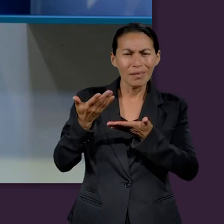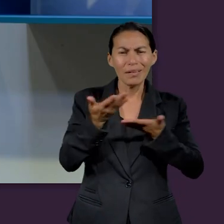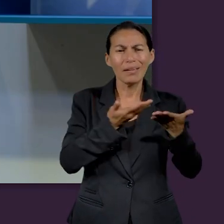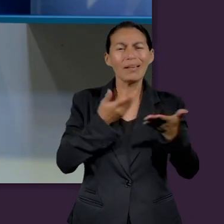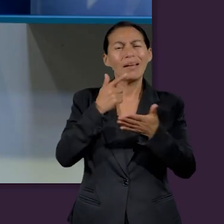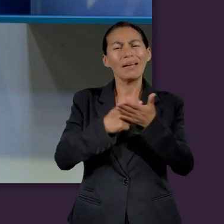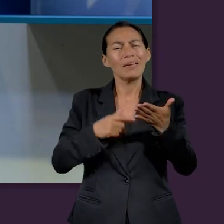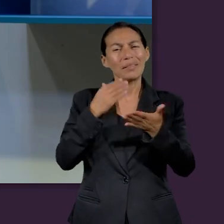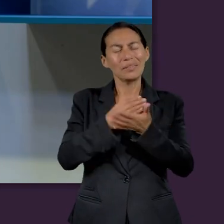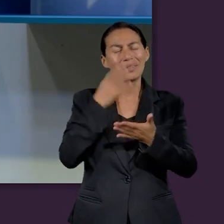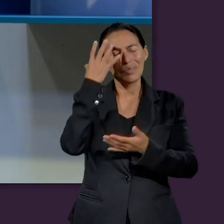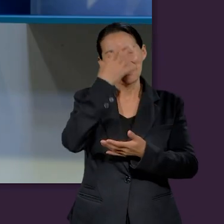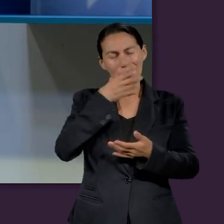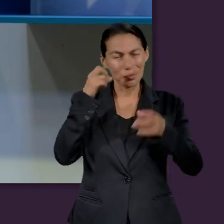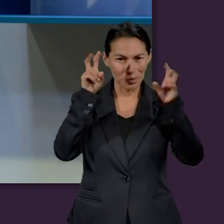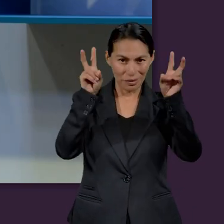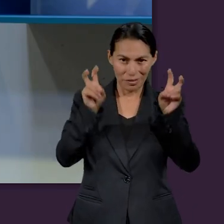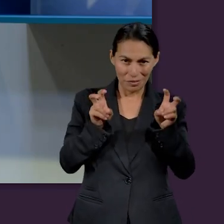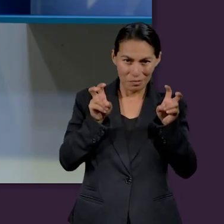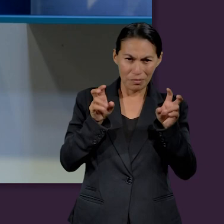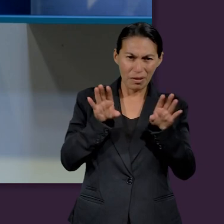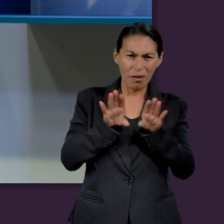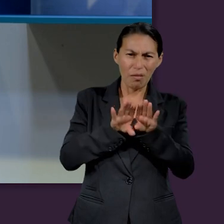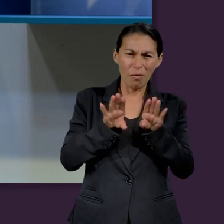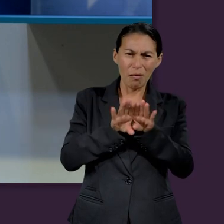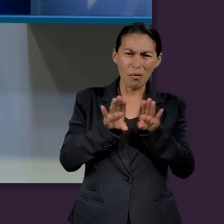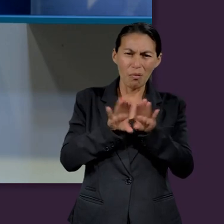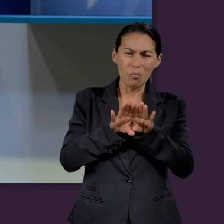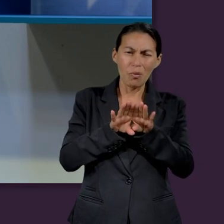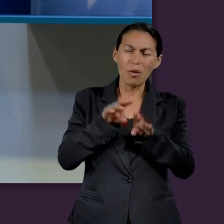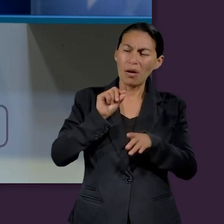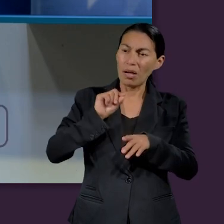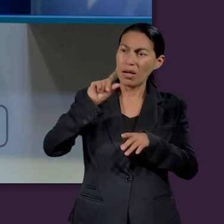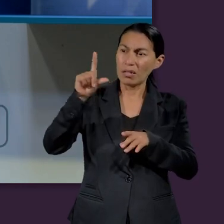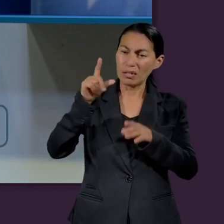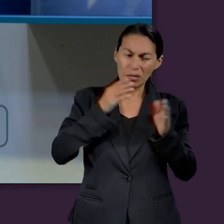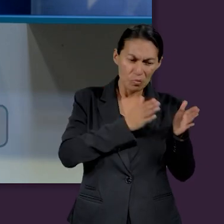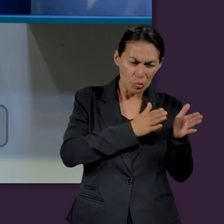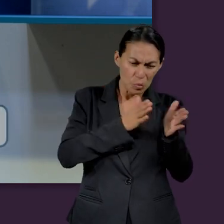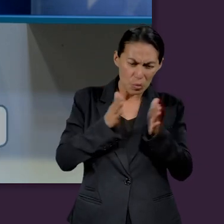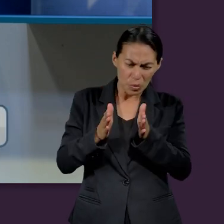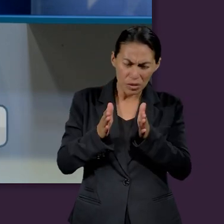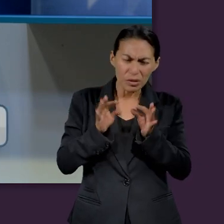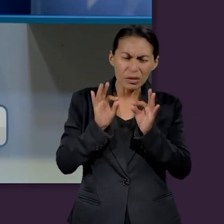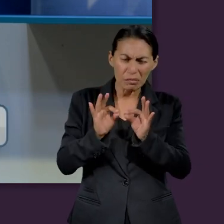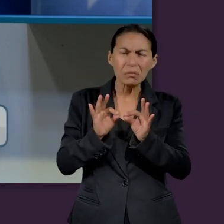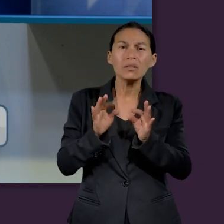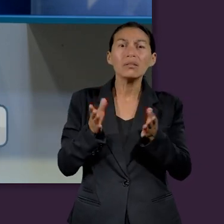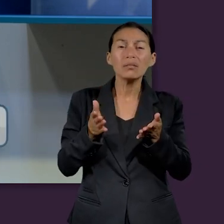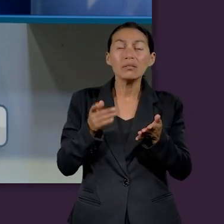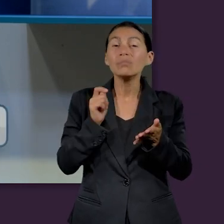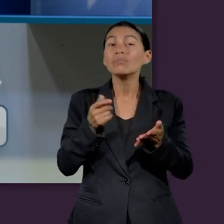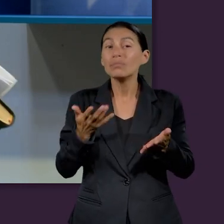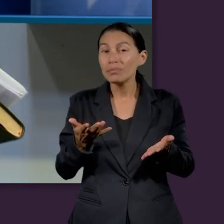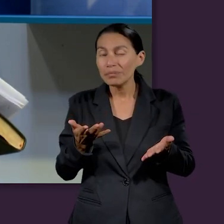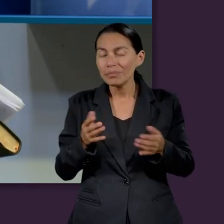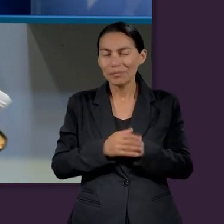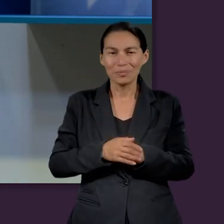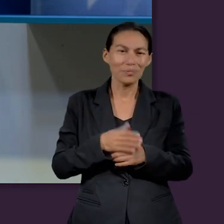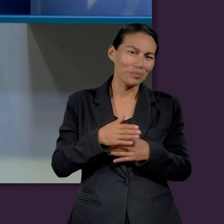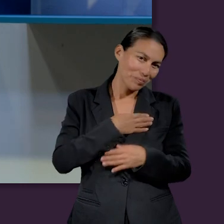esta lección maravillosa titulada ¿Cómo planificar para tener éxito? Así que, bueno,